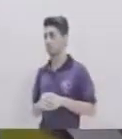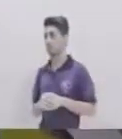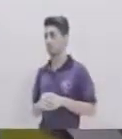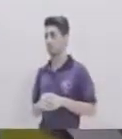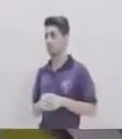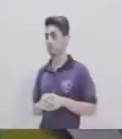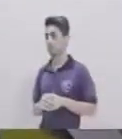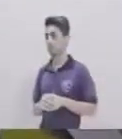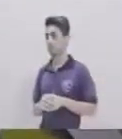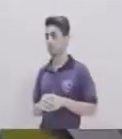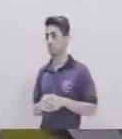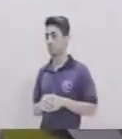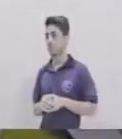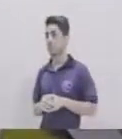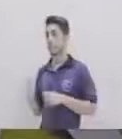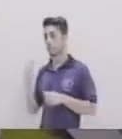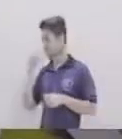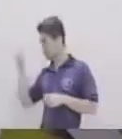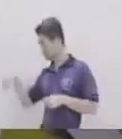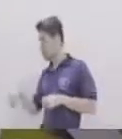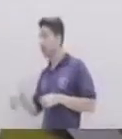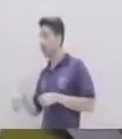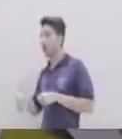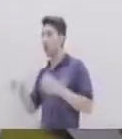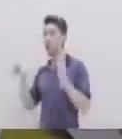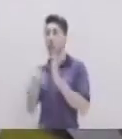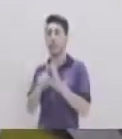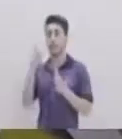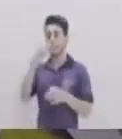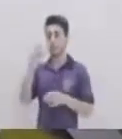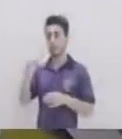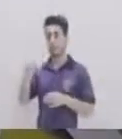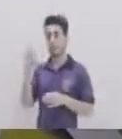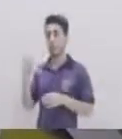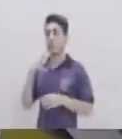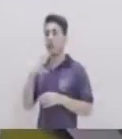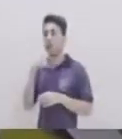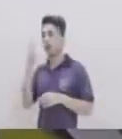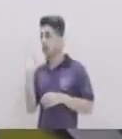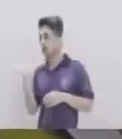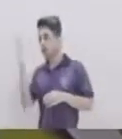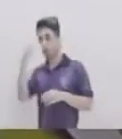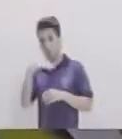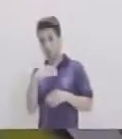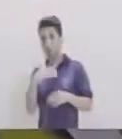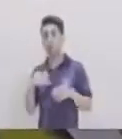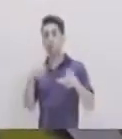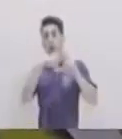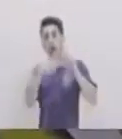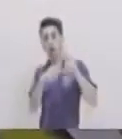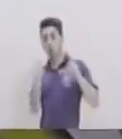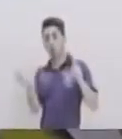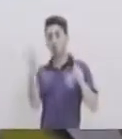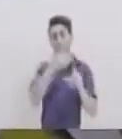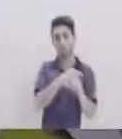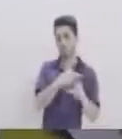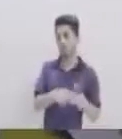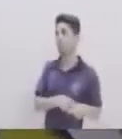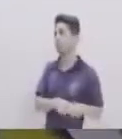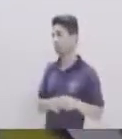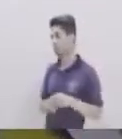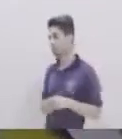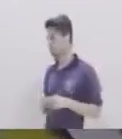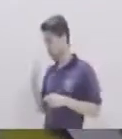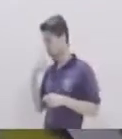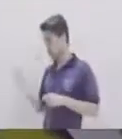Aquí tenemos Ley de senos Y conocemos Dos lados Y un ángulo Opuesto a uno de ellos Ahora veamos En este